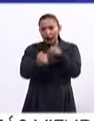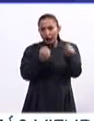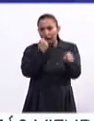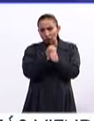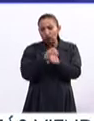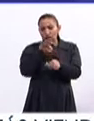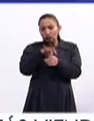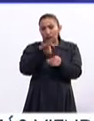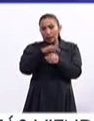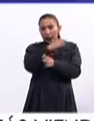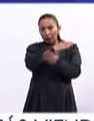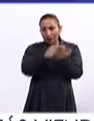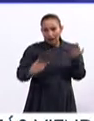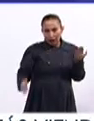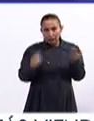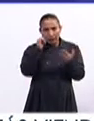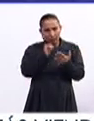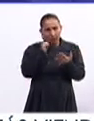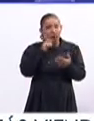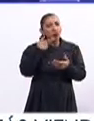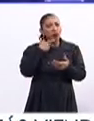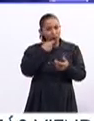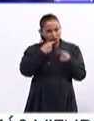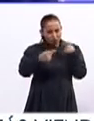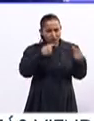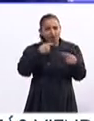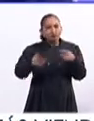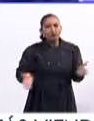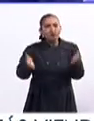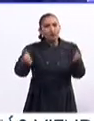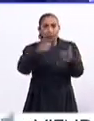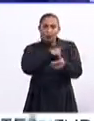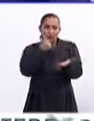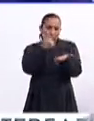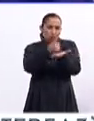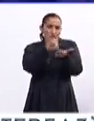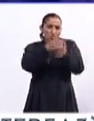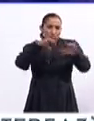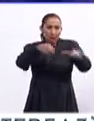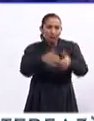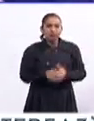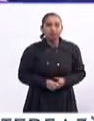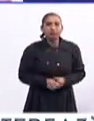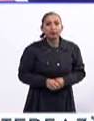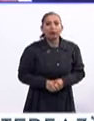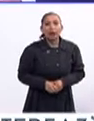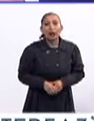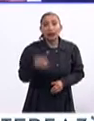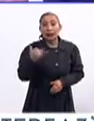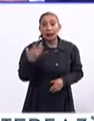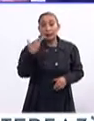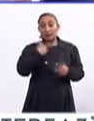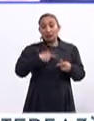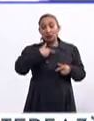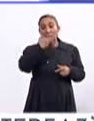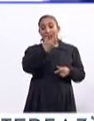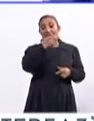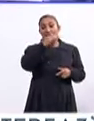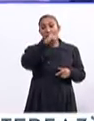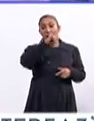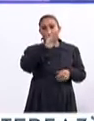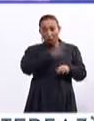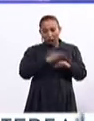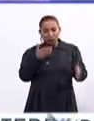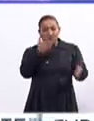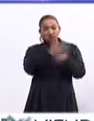en las elecciones de medio término, siempre hemos hecho también política, porque a final de cuentas hay que ayudar a la comunidad. Y los hispanos participamos